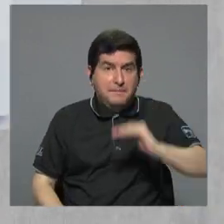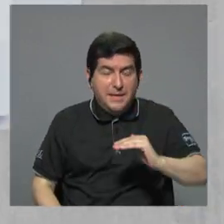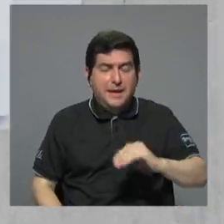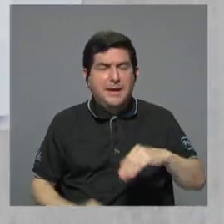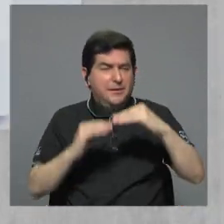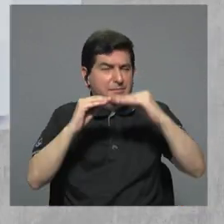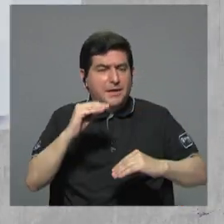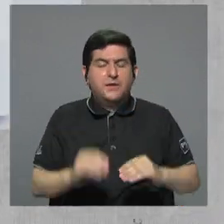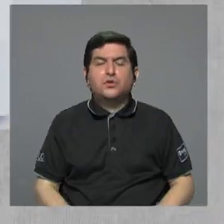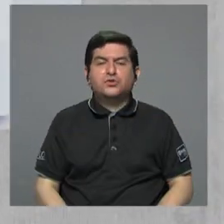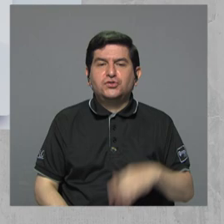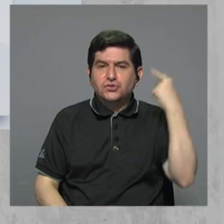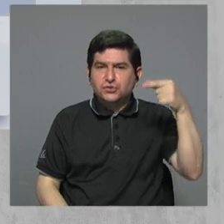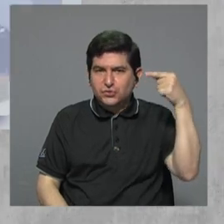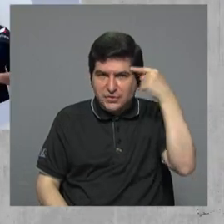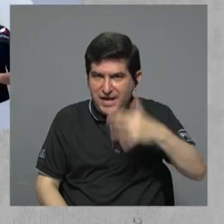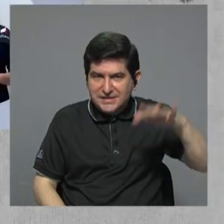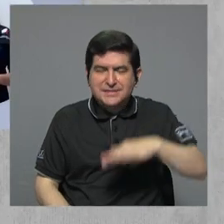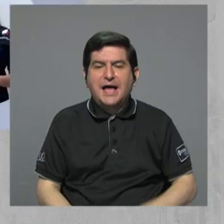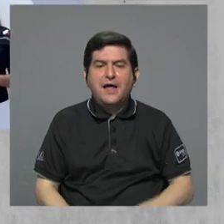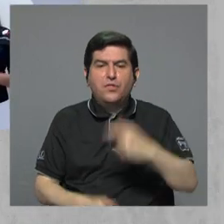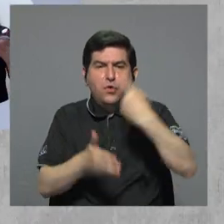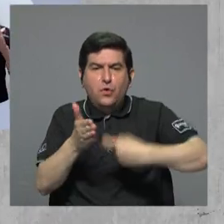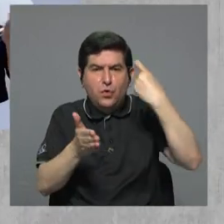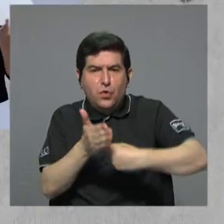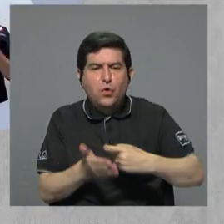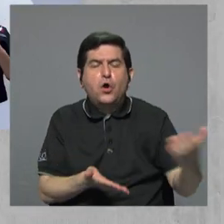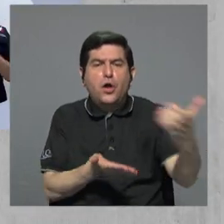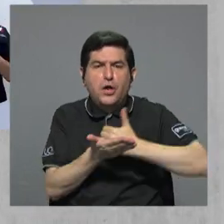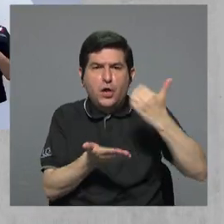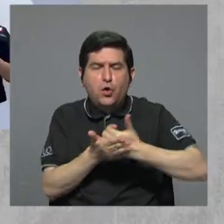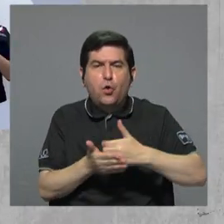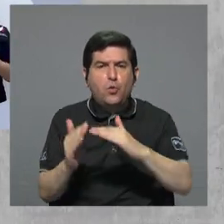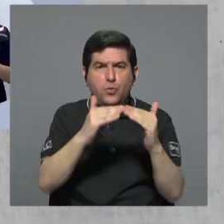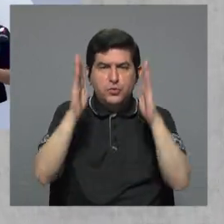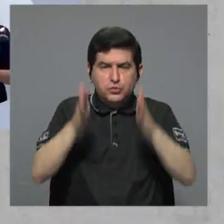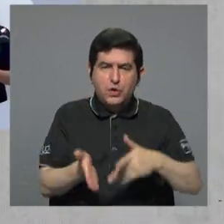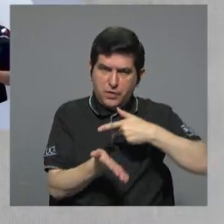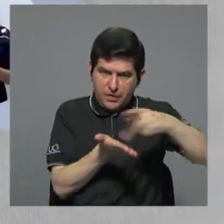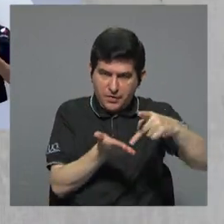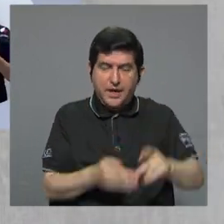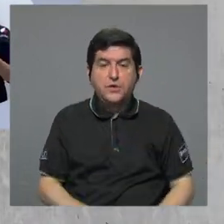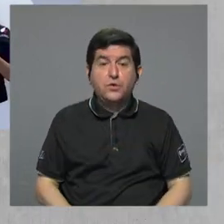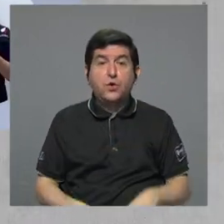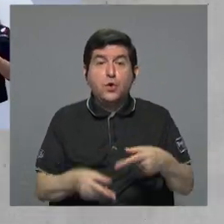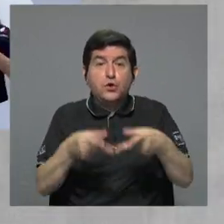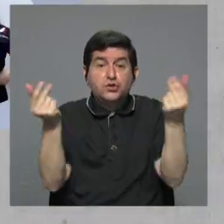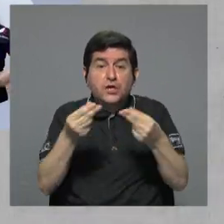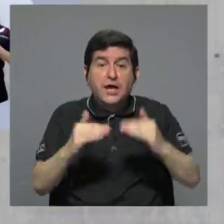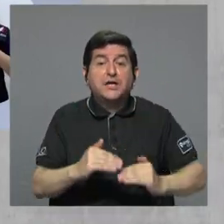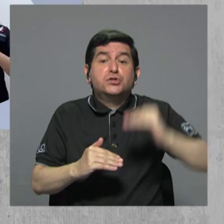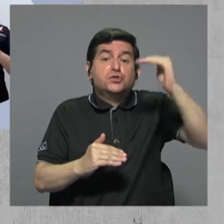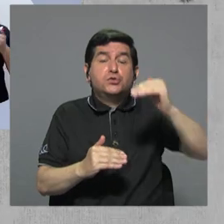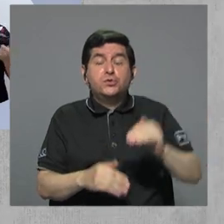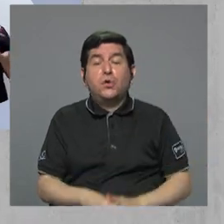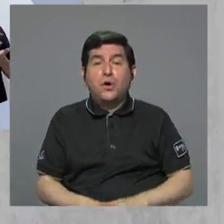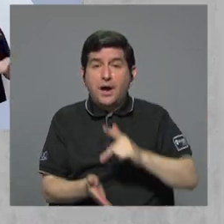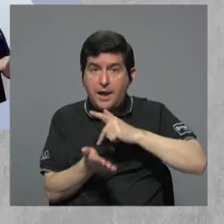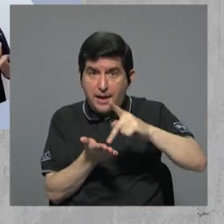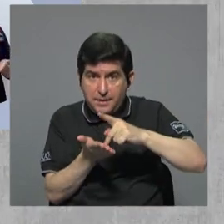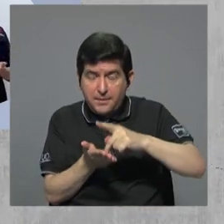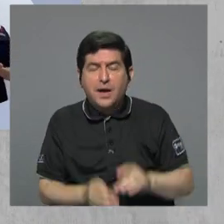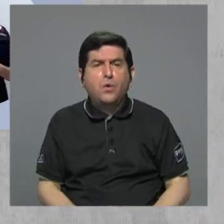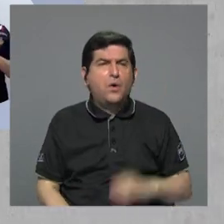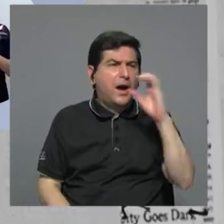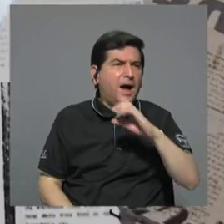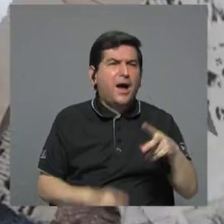Estado se financia por medio de impuestos y otros cobros a la ciudadanía. Cuando los gastos son mayores al dinero que ingresa, el país busca